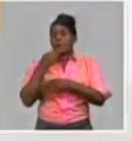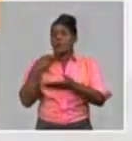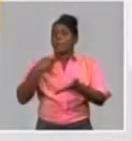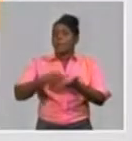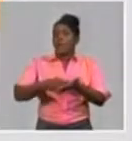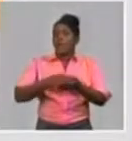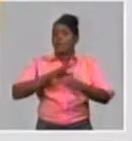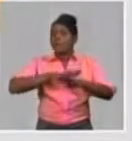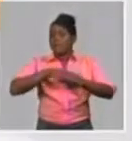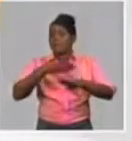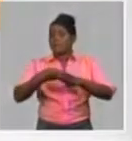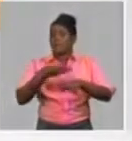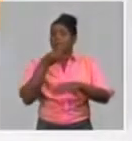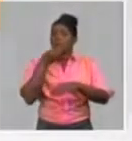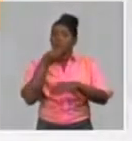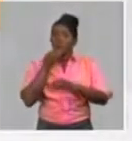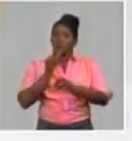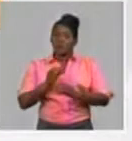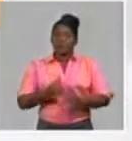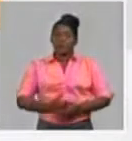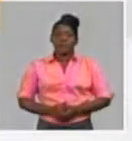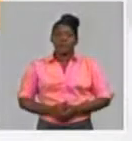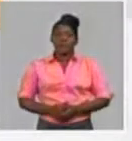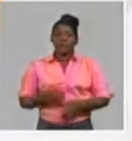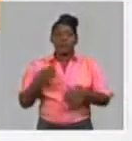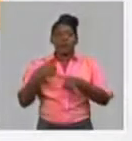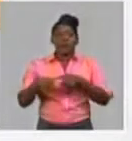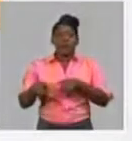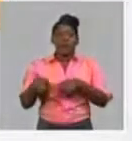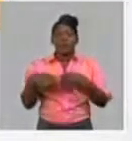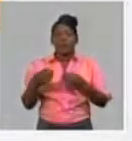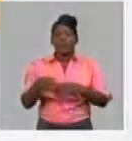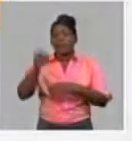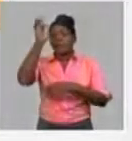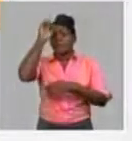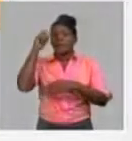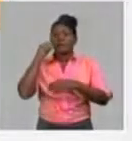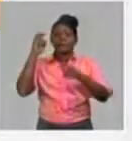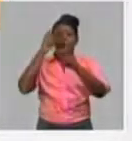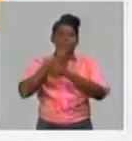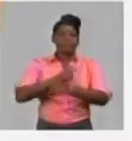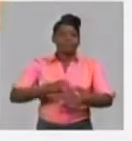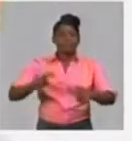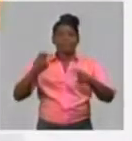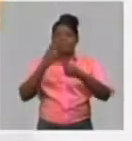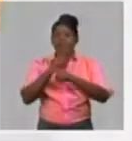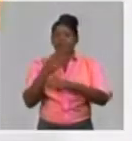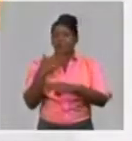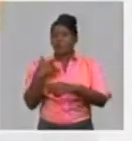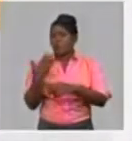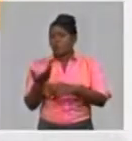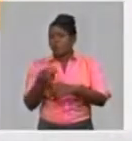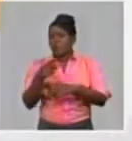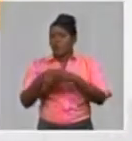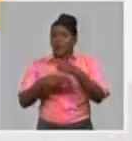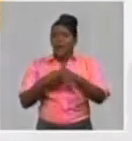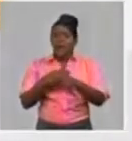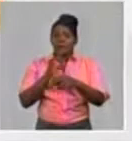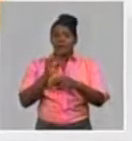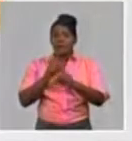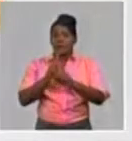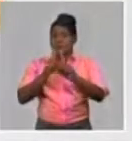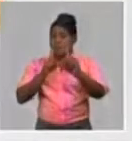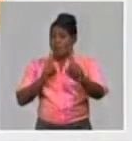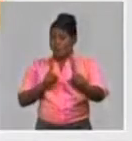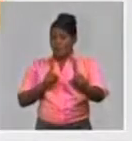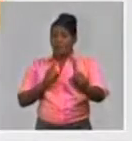fiscal. Reactivar el programa de inspección en la actividad comercial, y mantener las medidas de distanciamiento